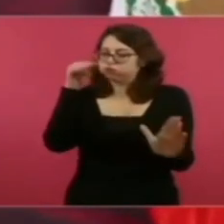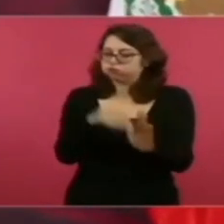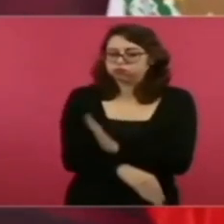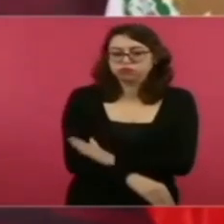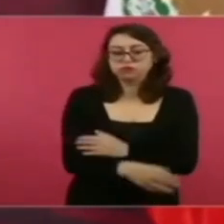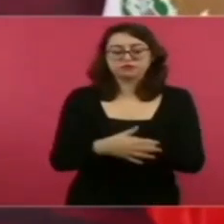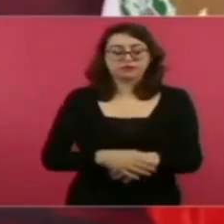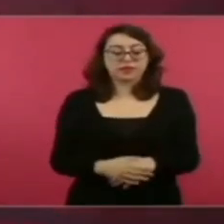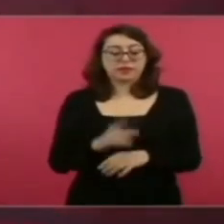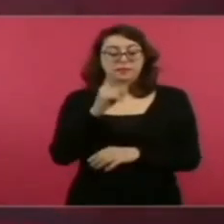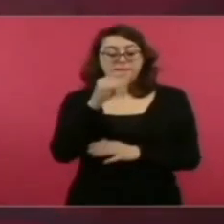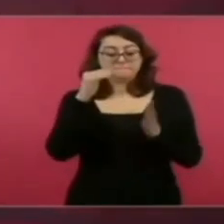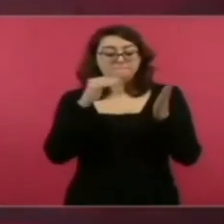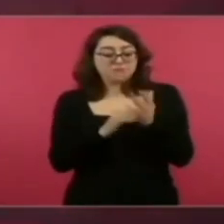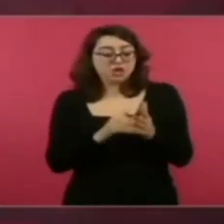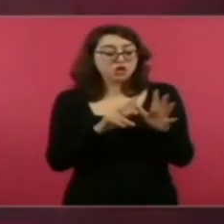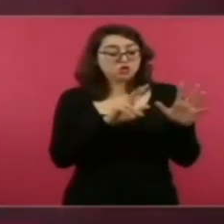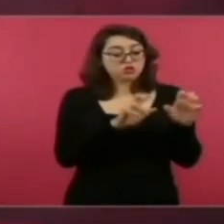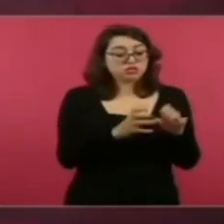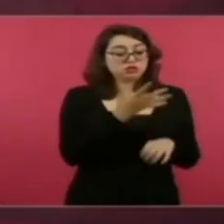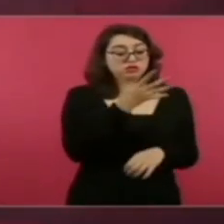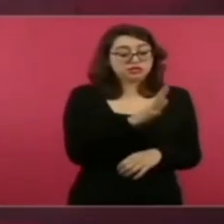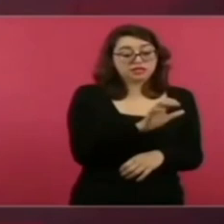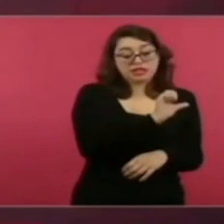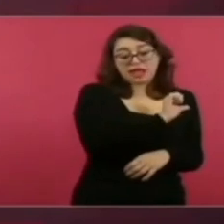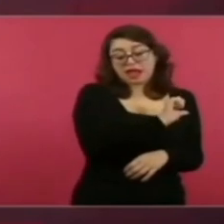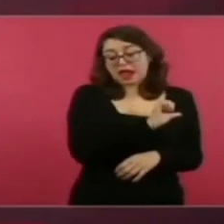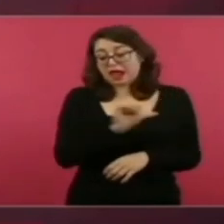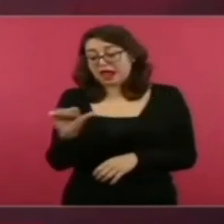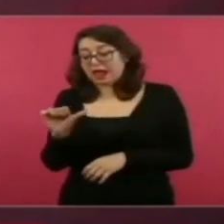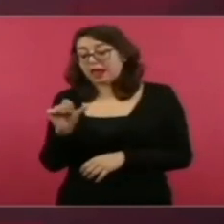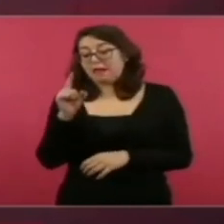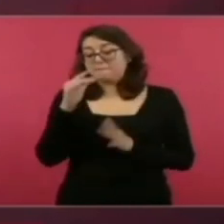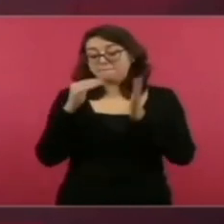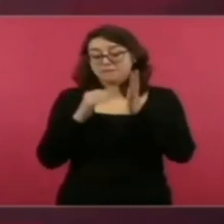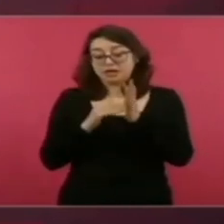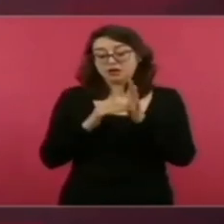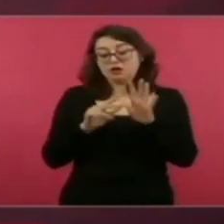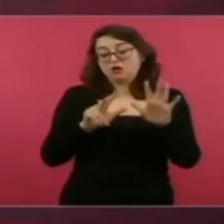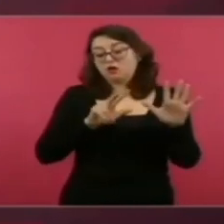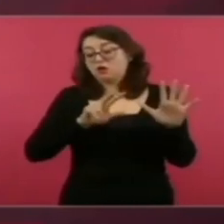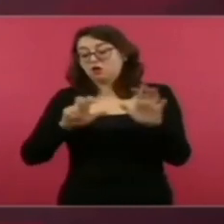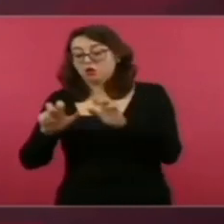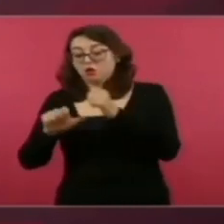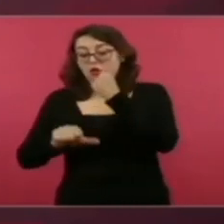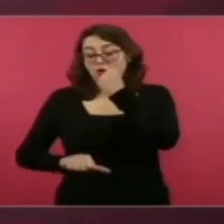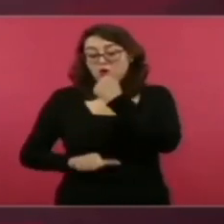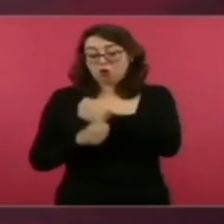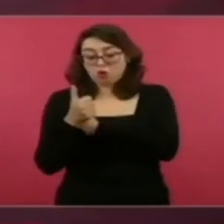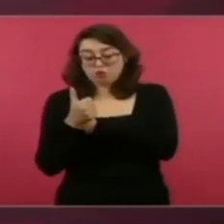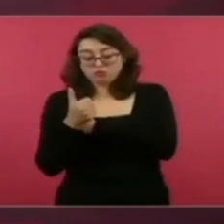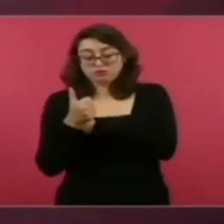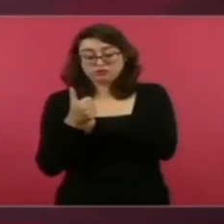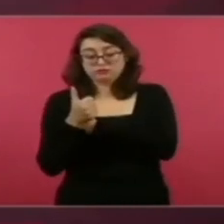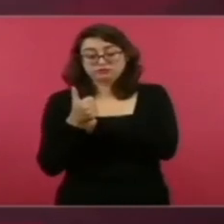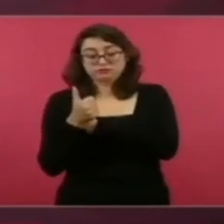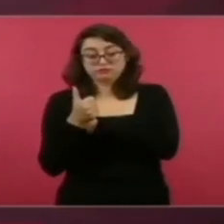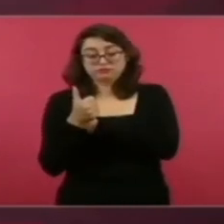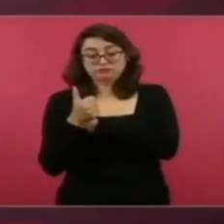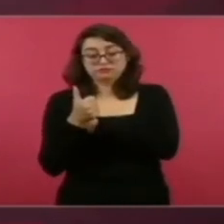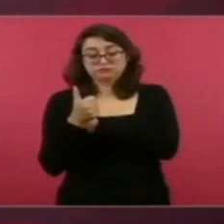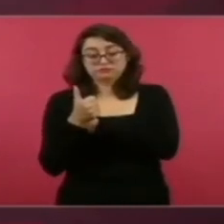De 1810 a 1811 que asesinan